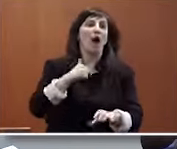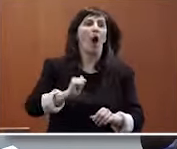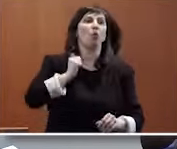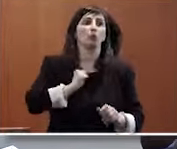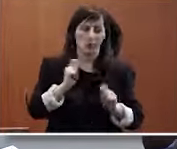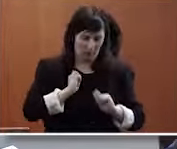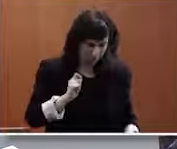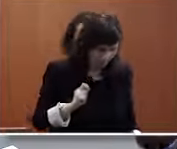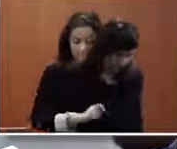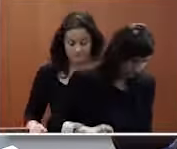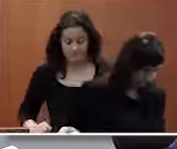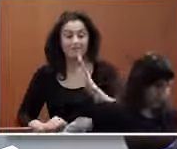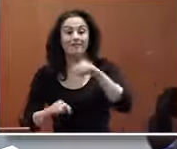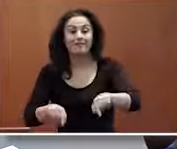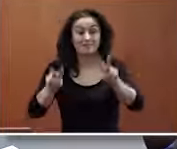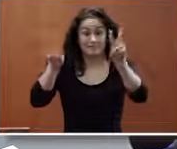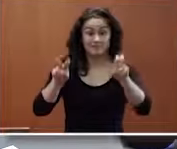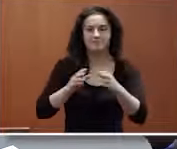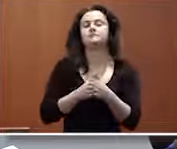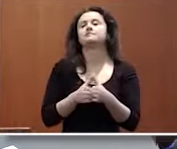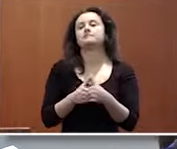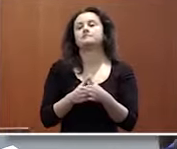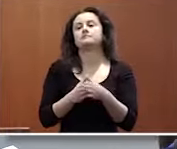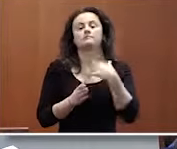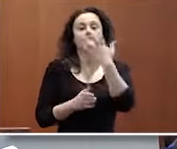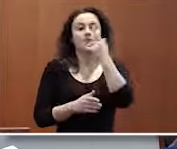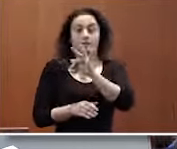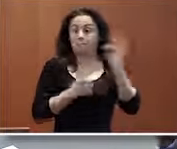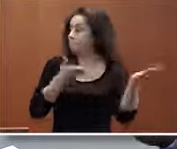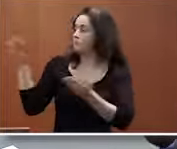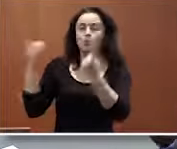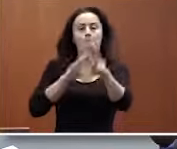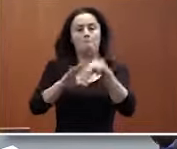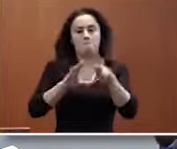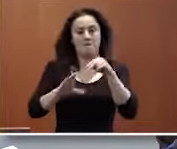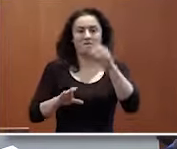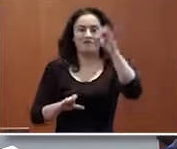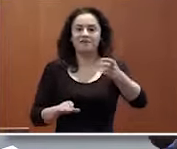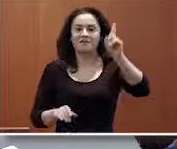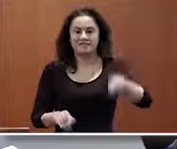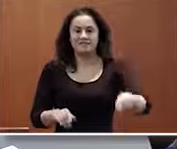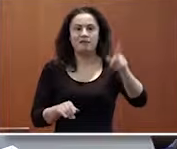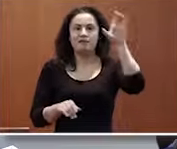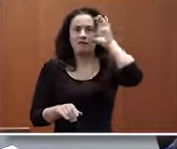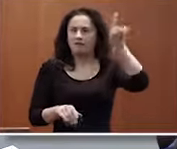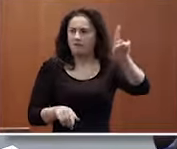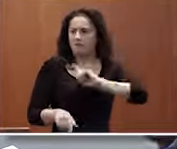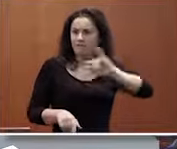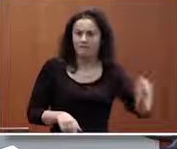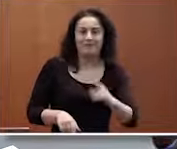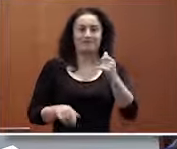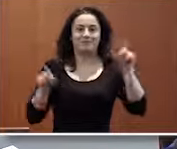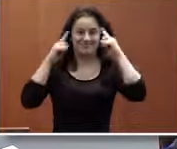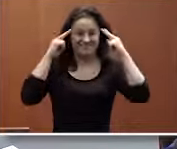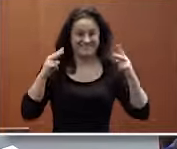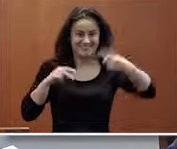oportunidades en este punto yo quisiera aquí dar paso a un vídeo que a más así servirá para que descansen ustedes de escucharme un poquito que es un